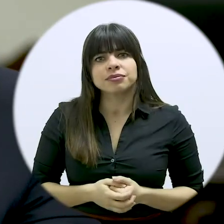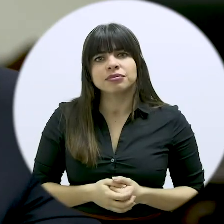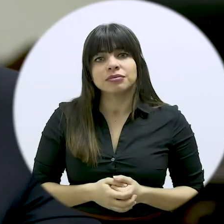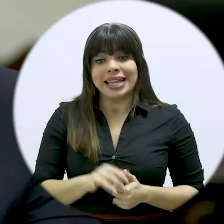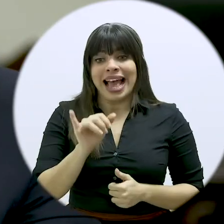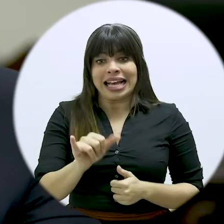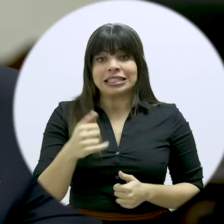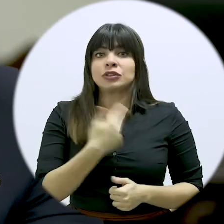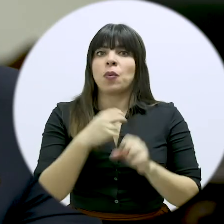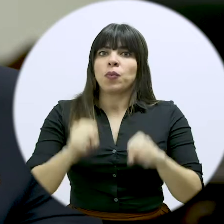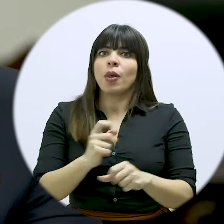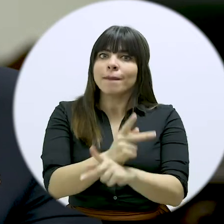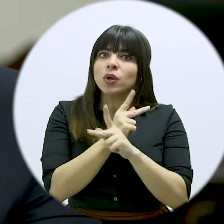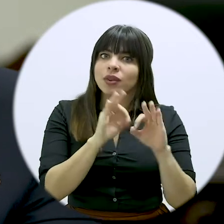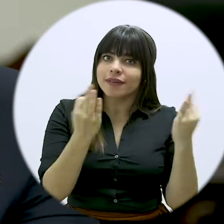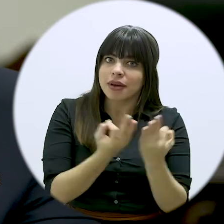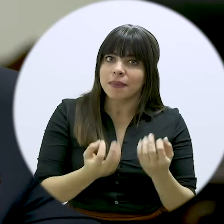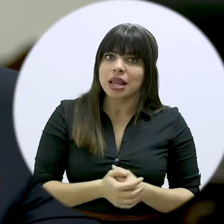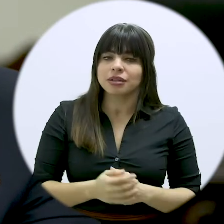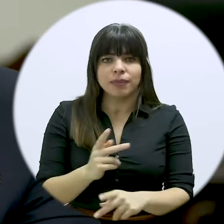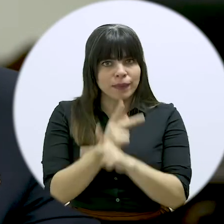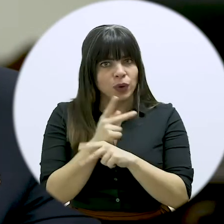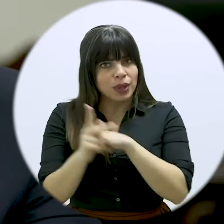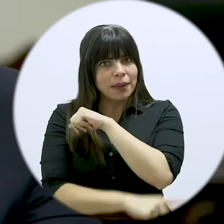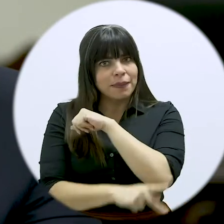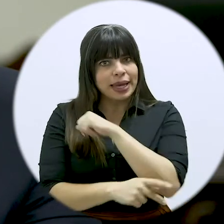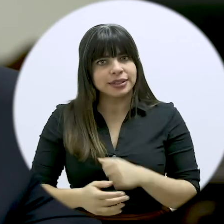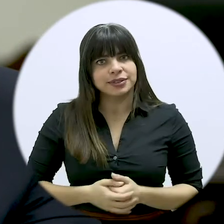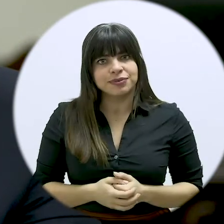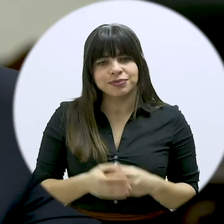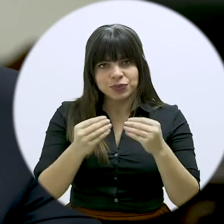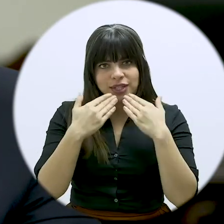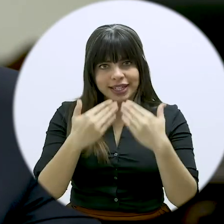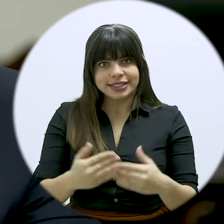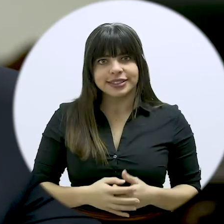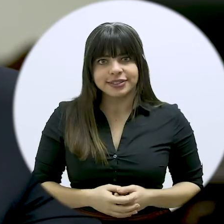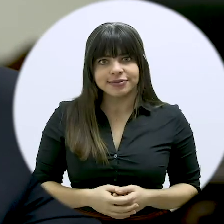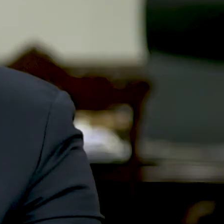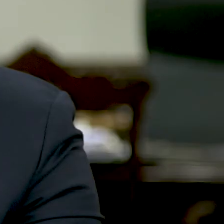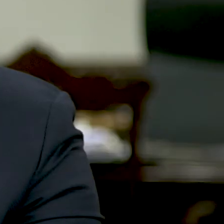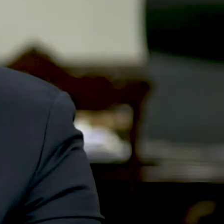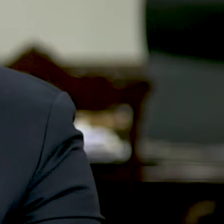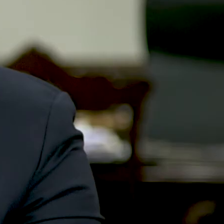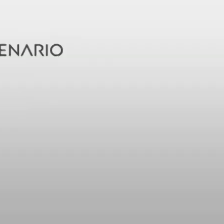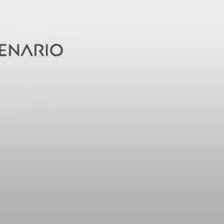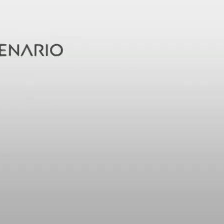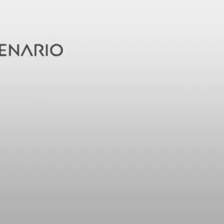lograr. Así protegeremos a nuestras familias y a nuestro país. Muchas gracias.